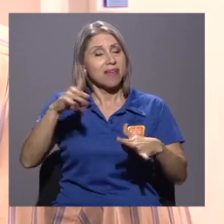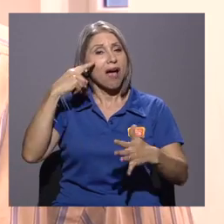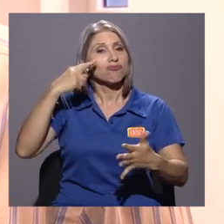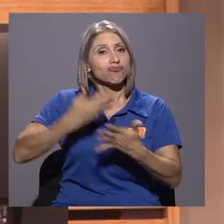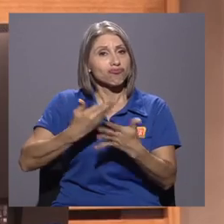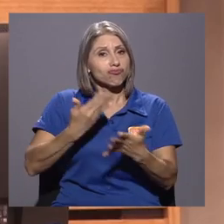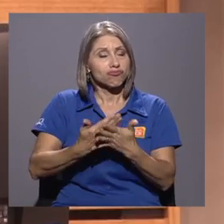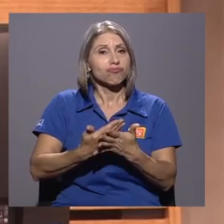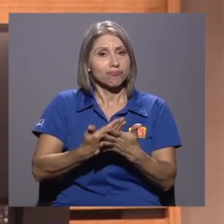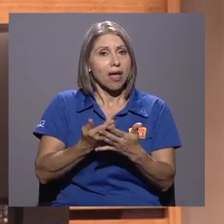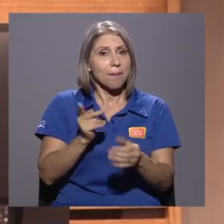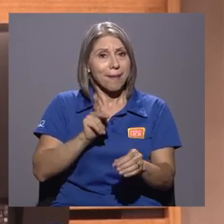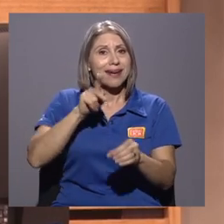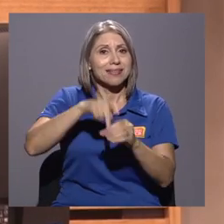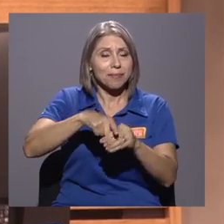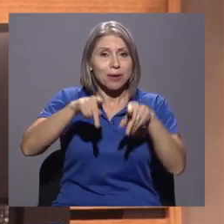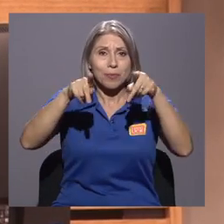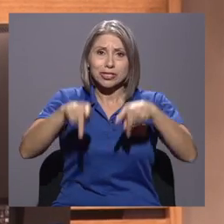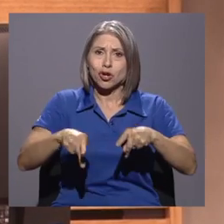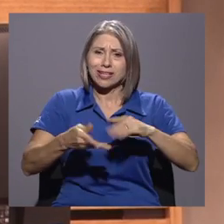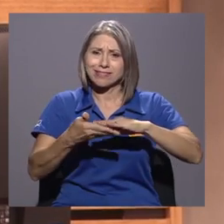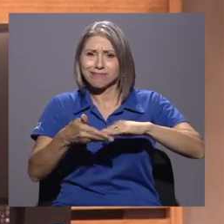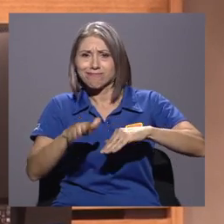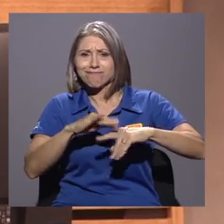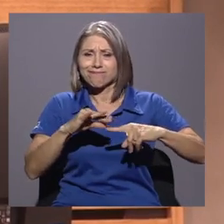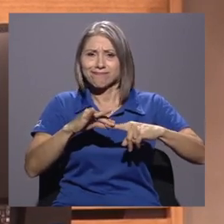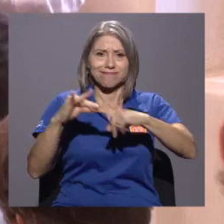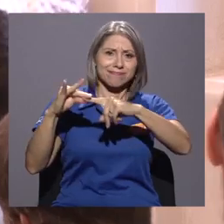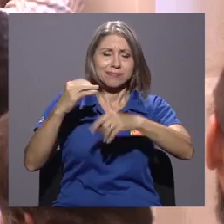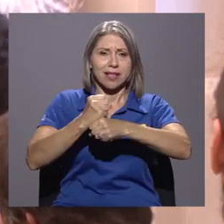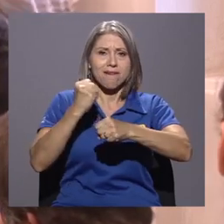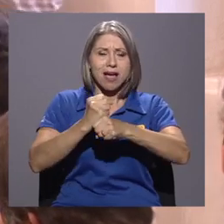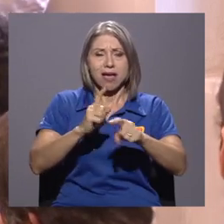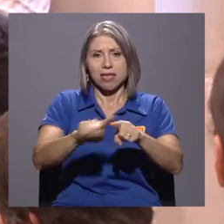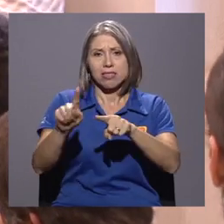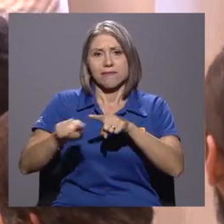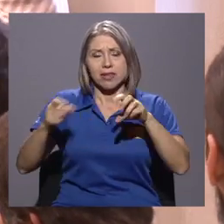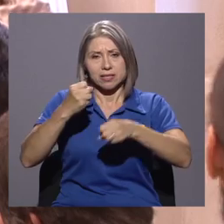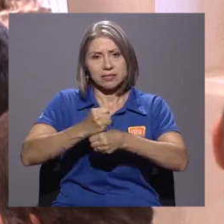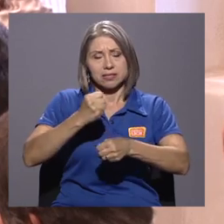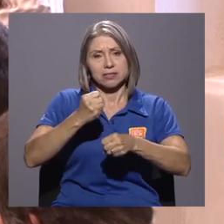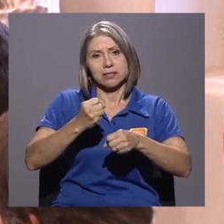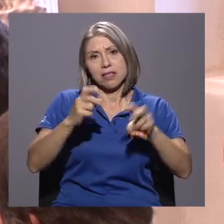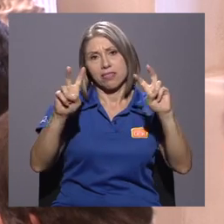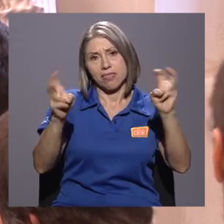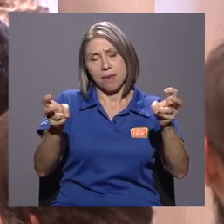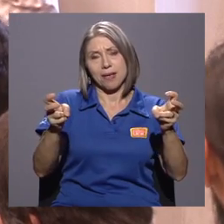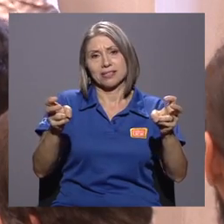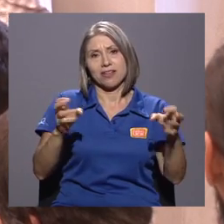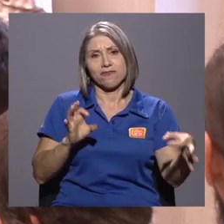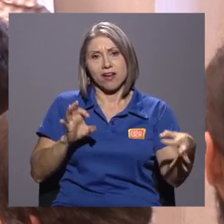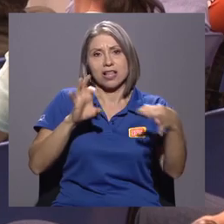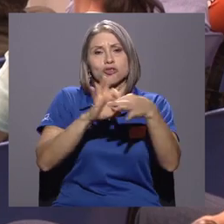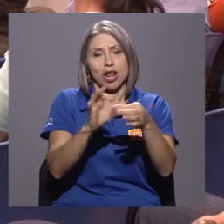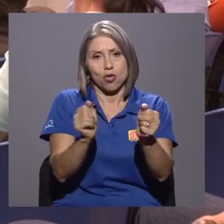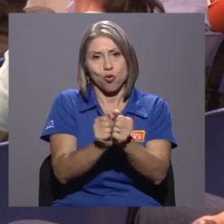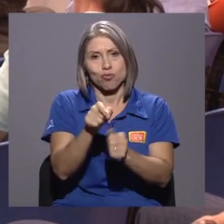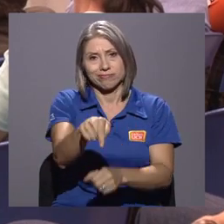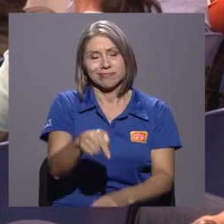participaron especialistas que están trabajando en diferentes temas relacionados con el tema que se habló hoy.